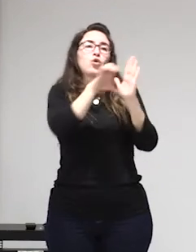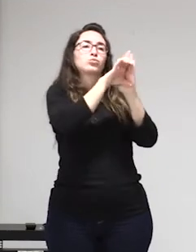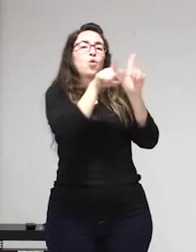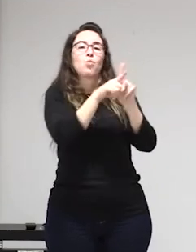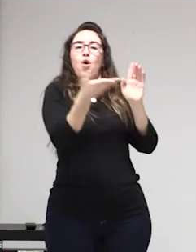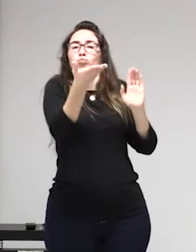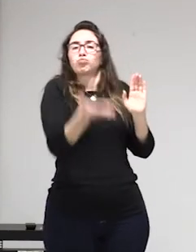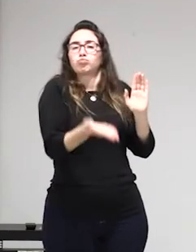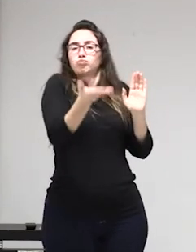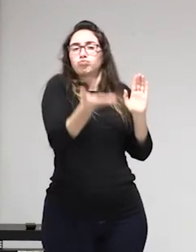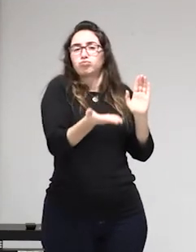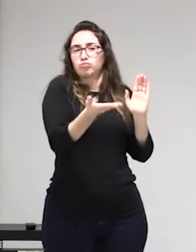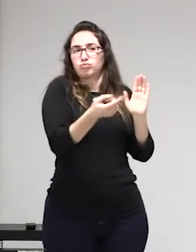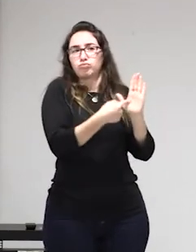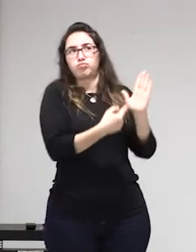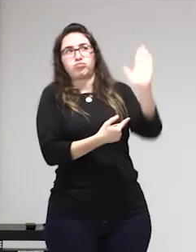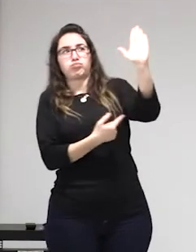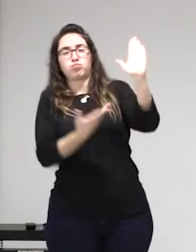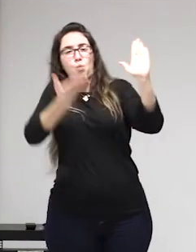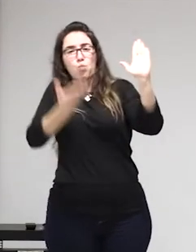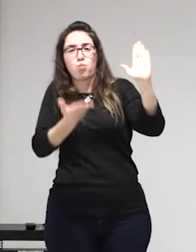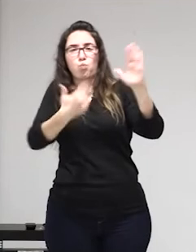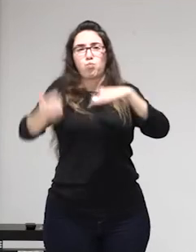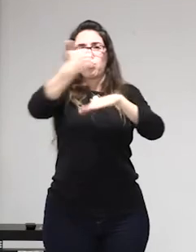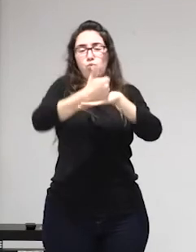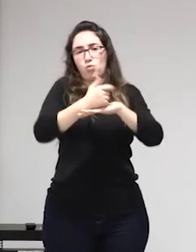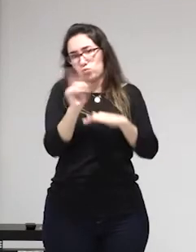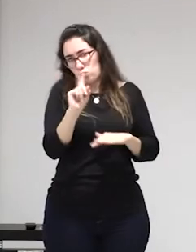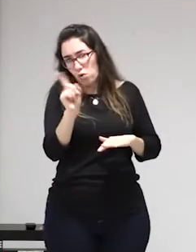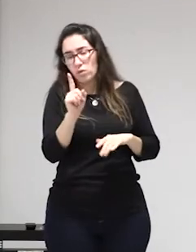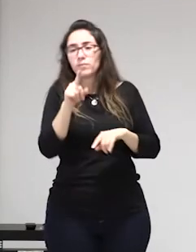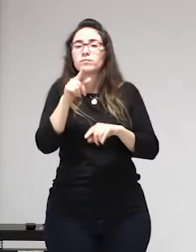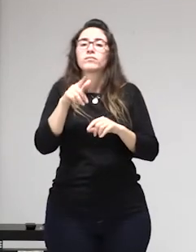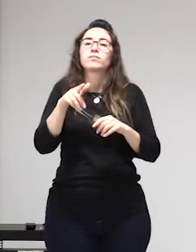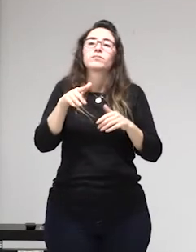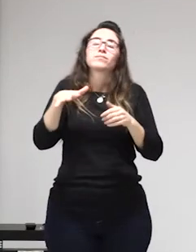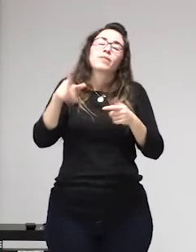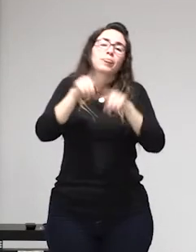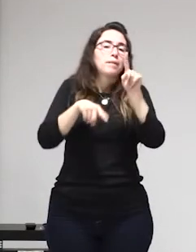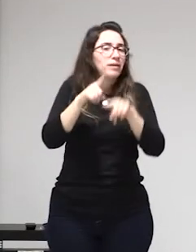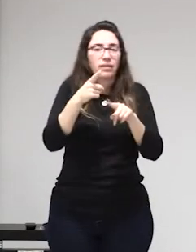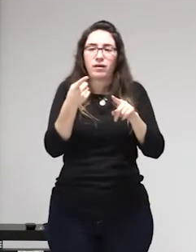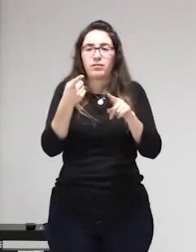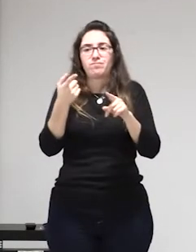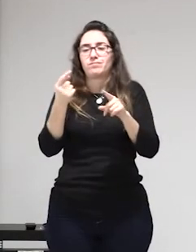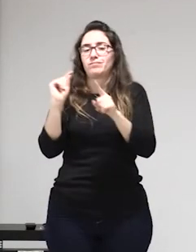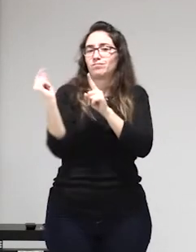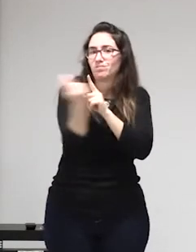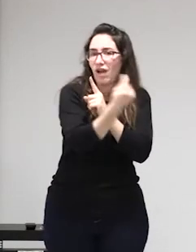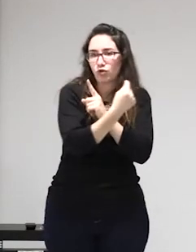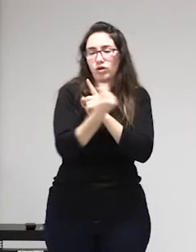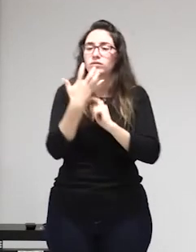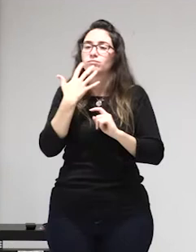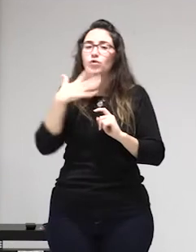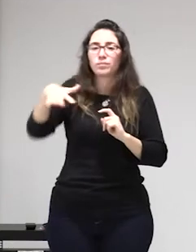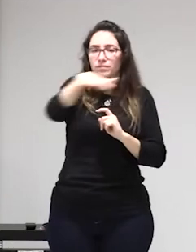esto en cuanto a las infecciones de transmisión sexual después otro tipo de prácticas eso cada cual